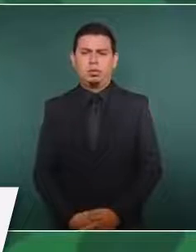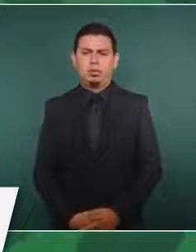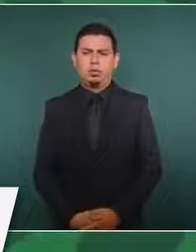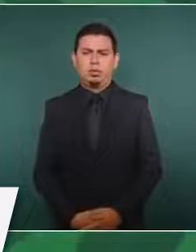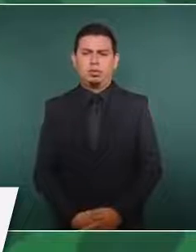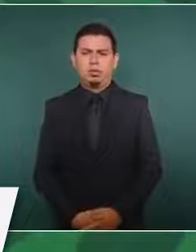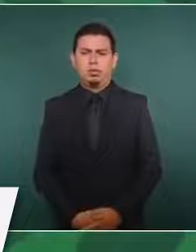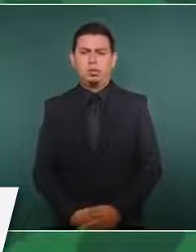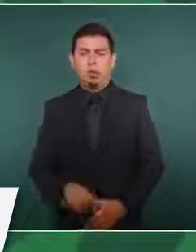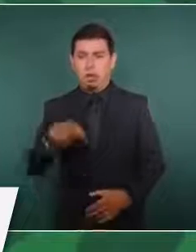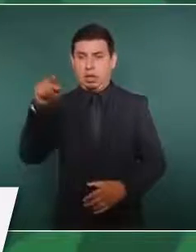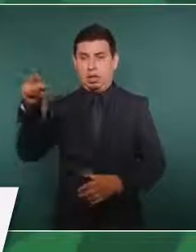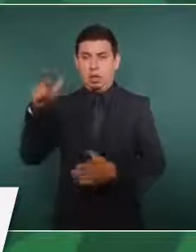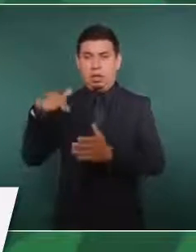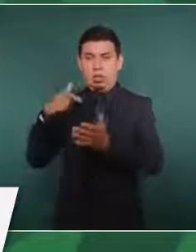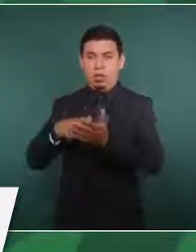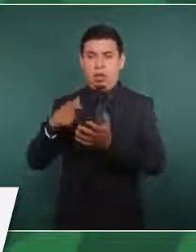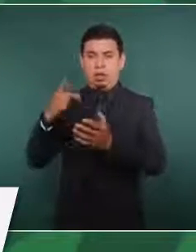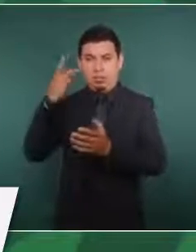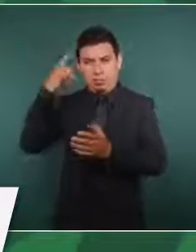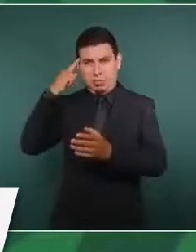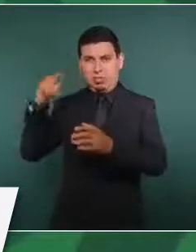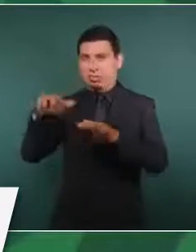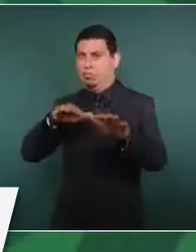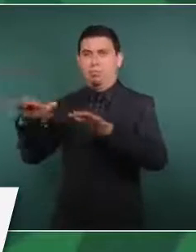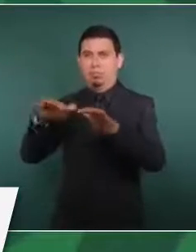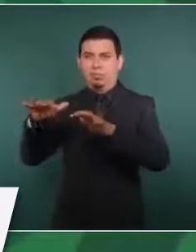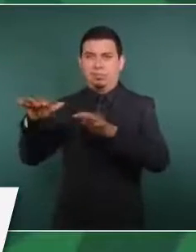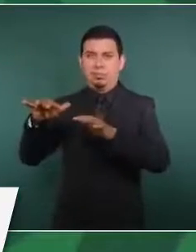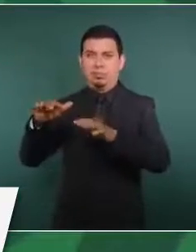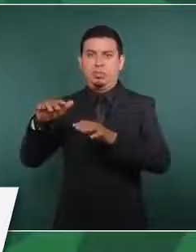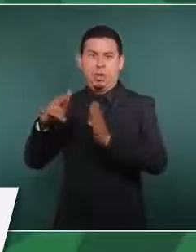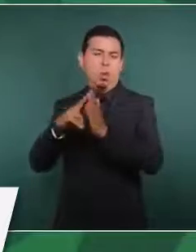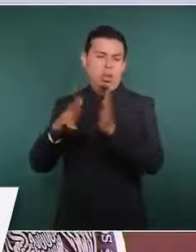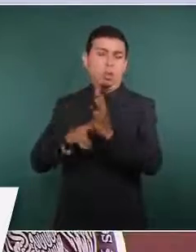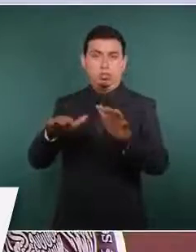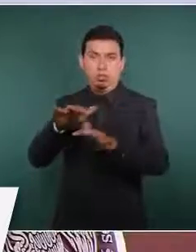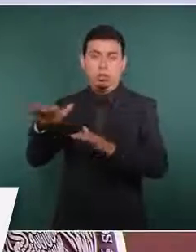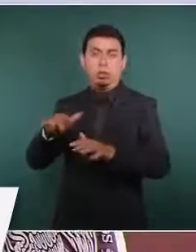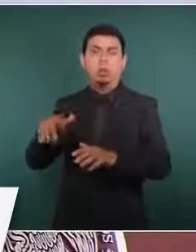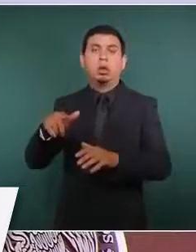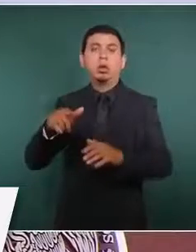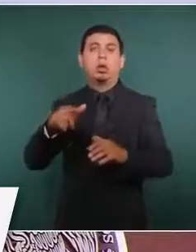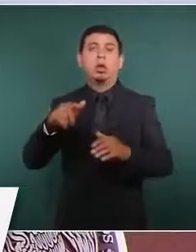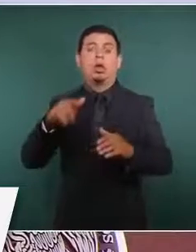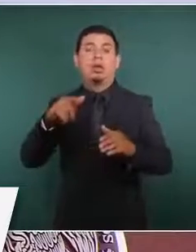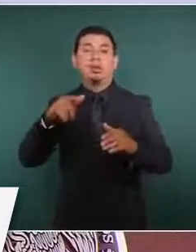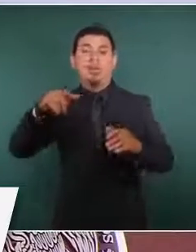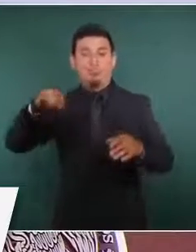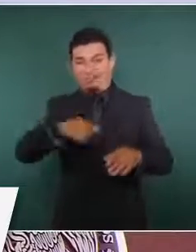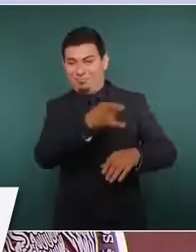el epicentro y los afectó mucho, resistieron los caminos,